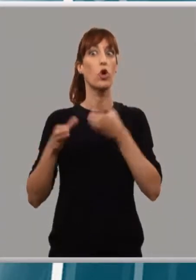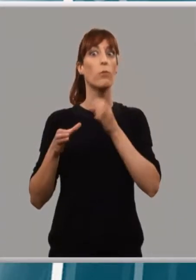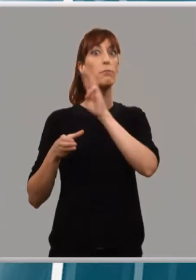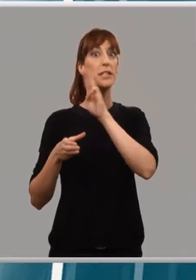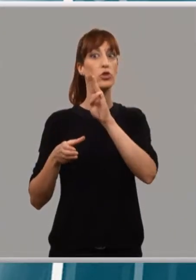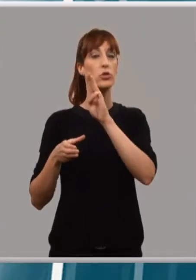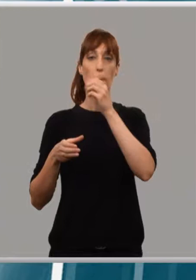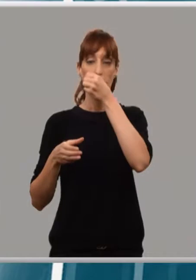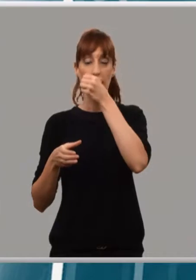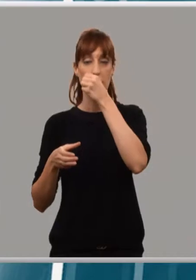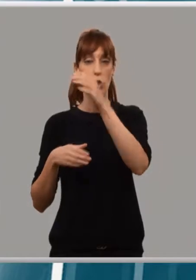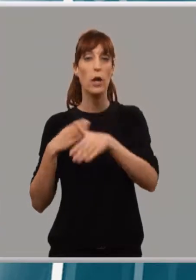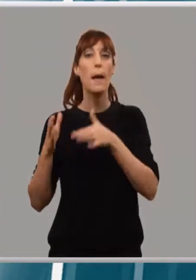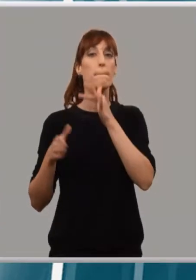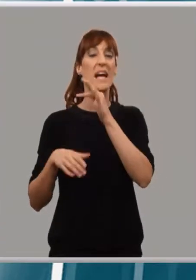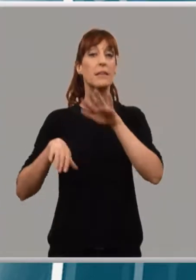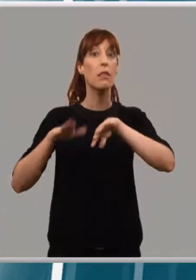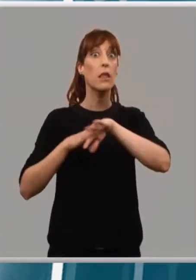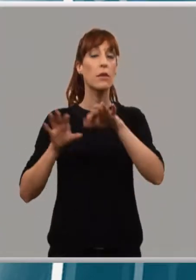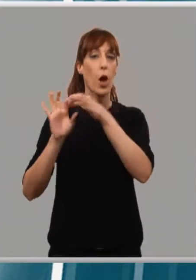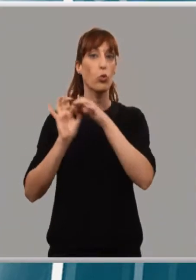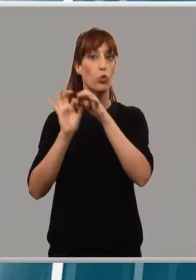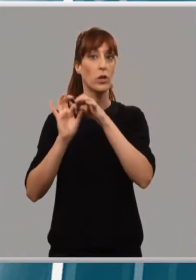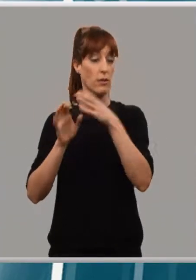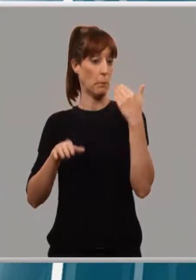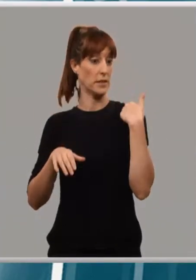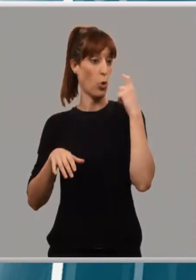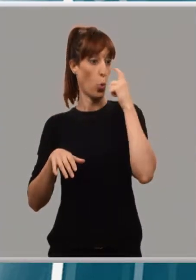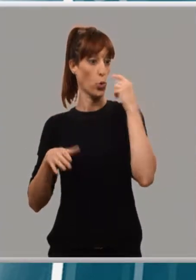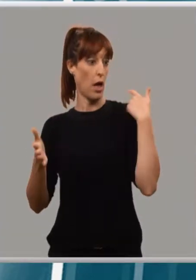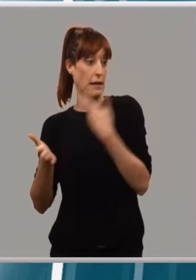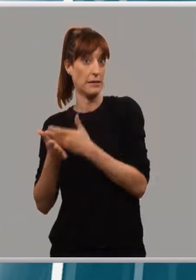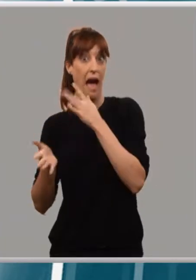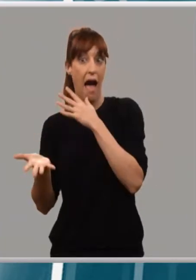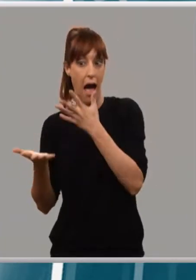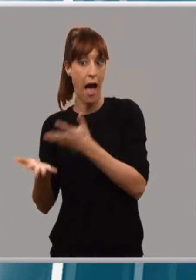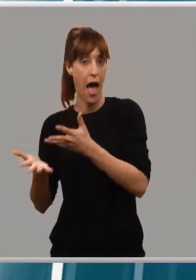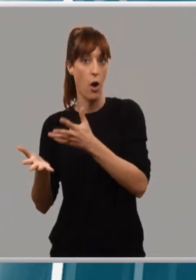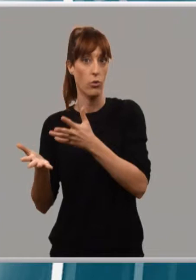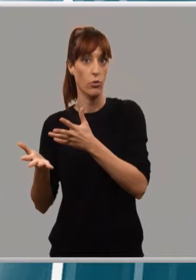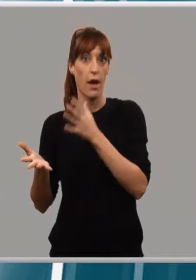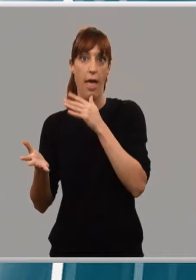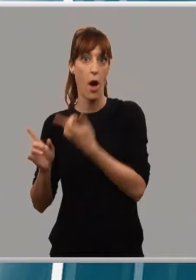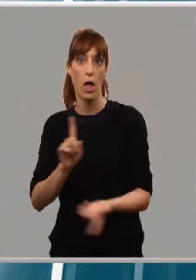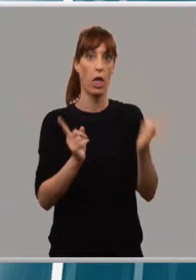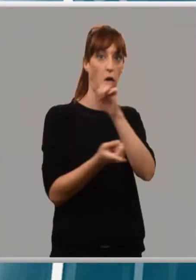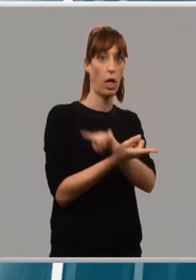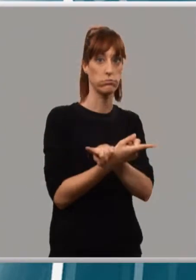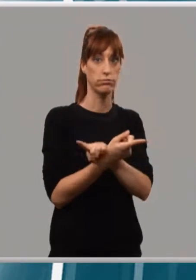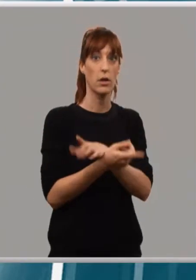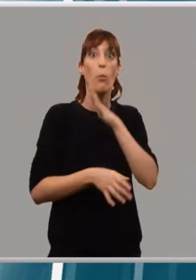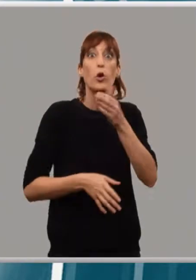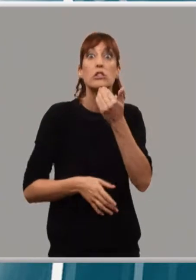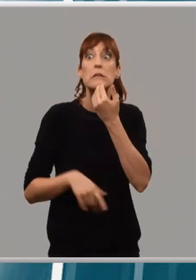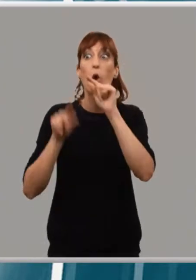Unida desde el pasado mes de junio. Los aludidos tienen clara su visión. Si les faltaba poco para llegar al acuerdo, tenían que haber